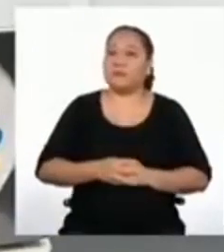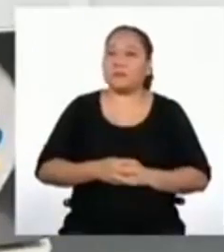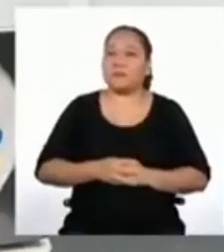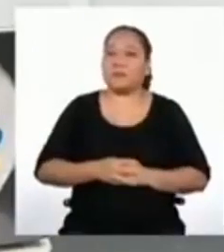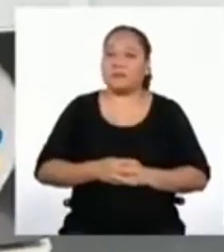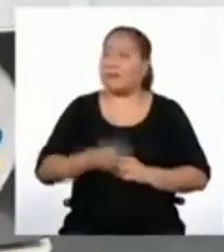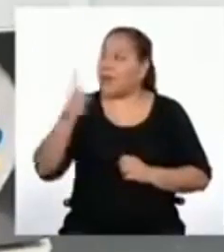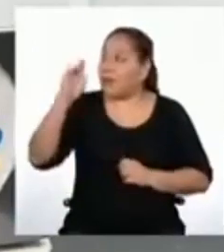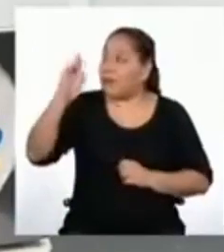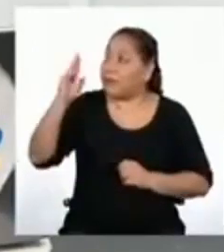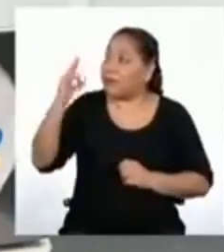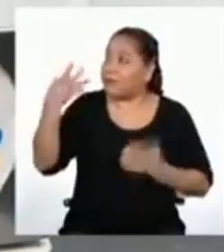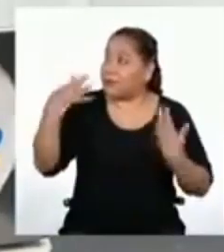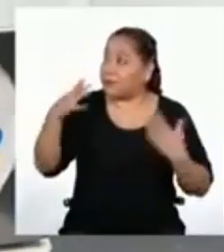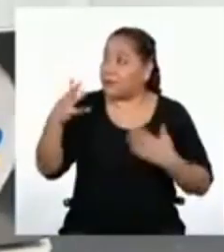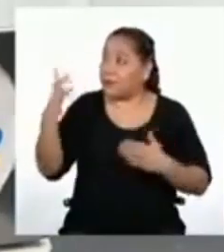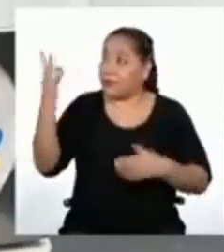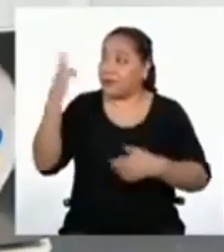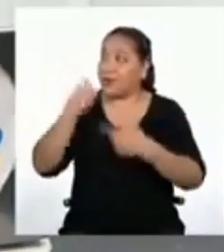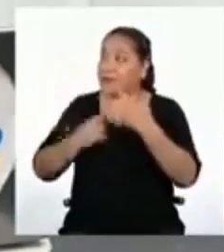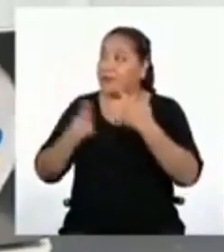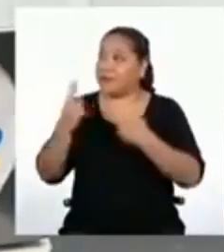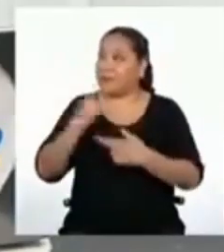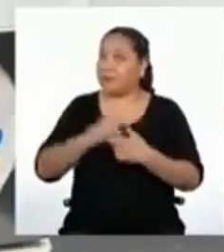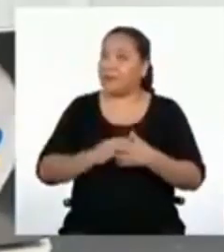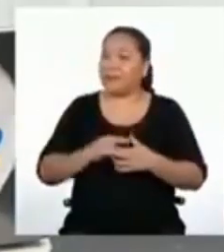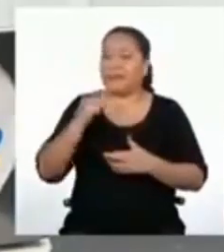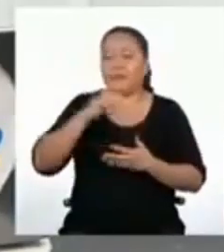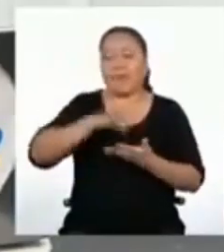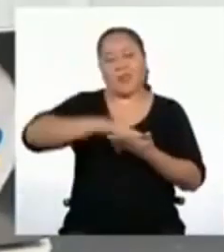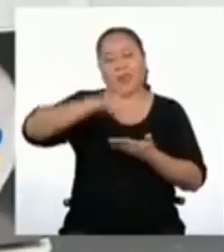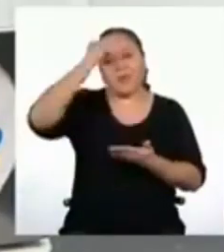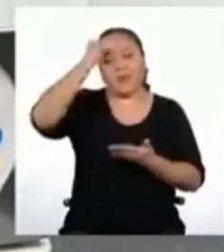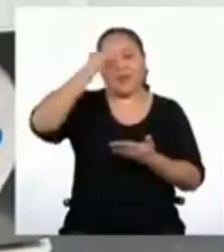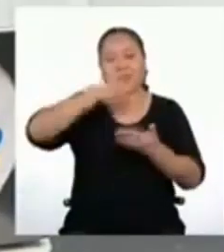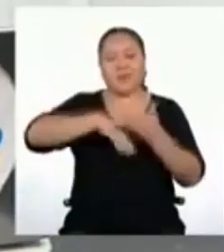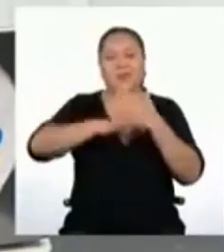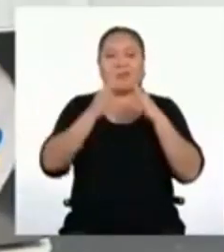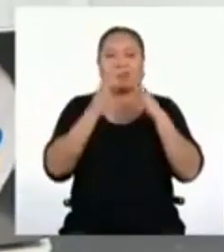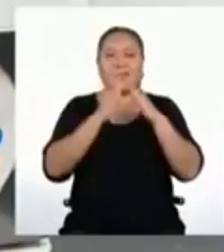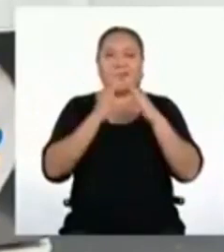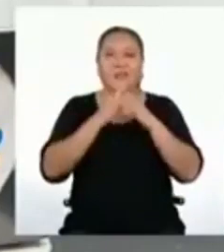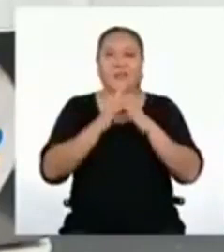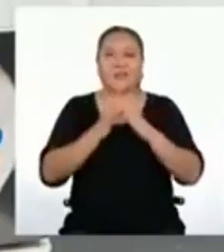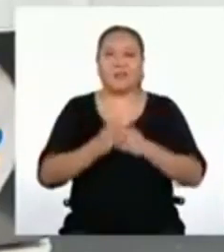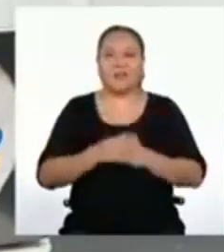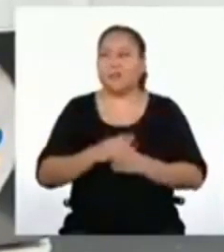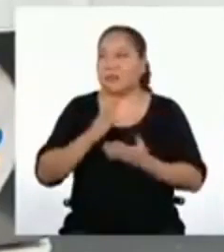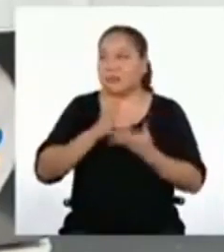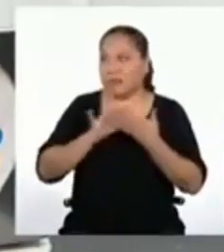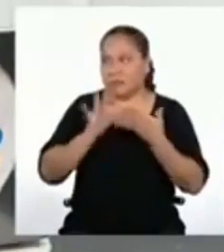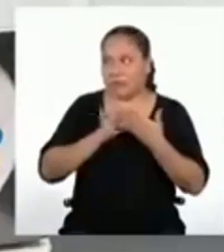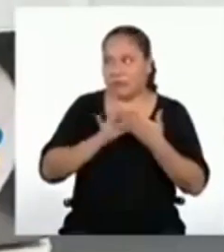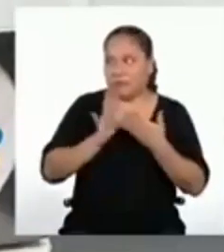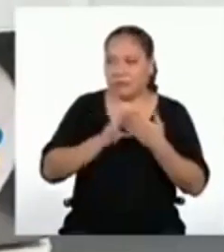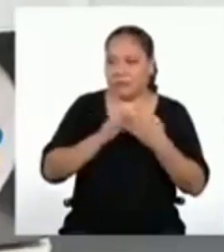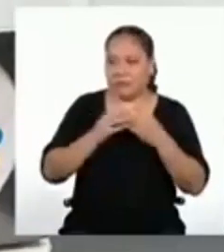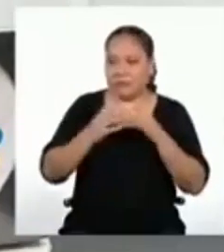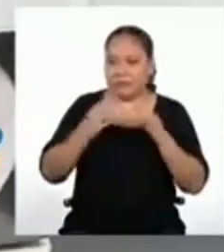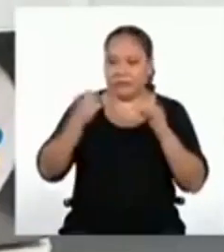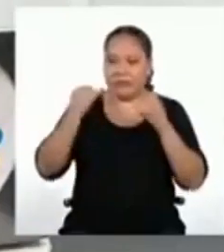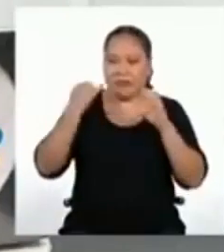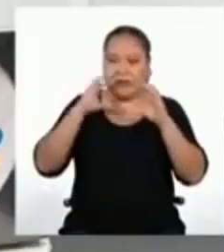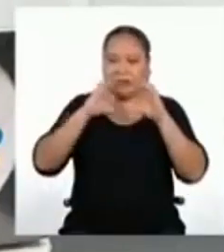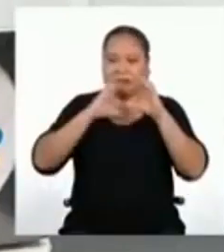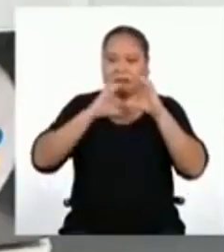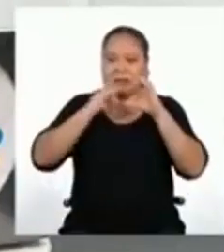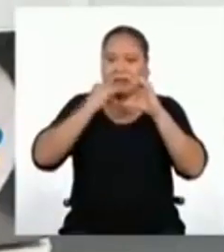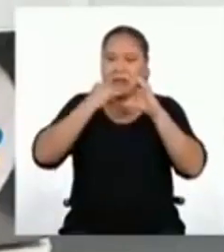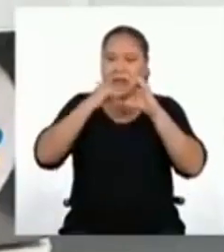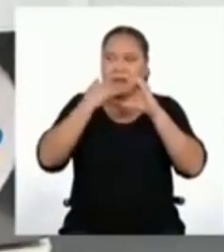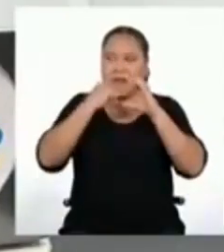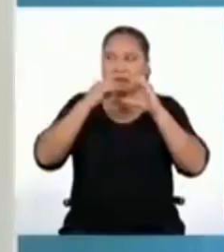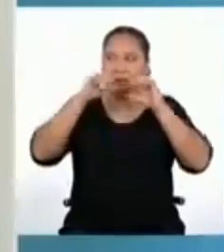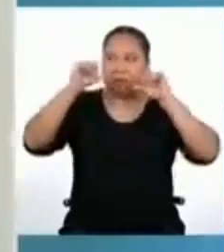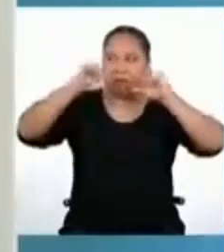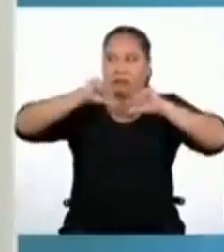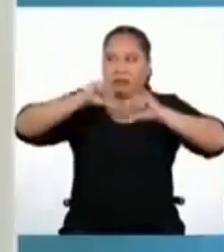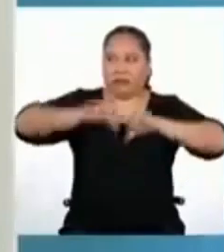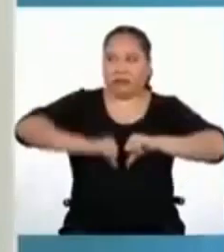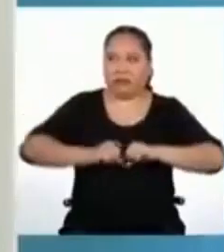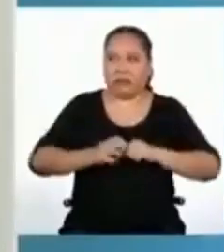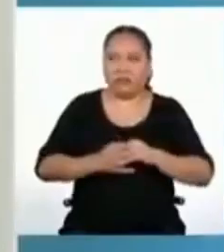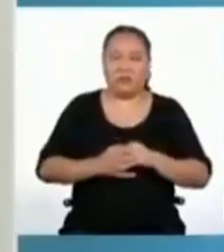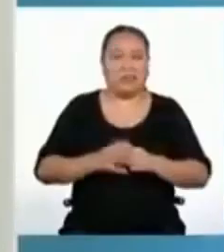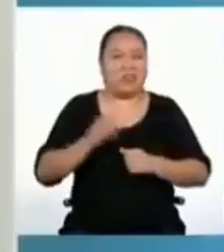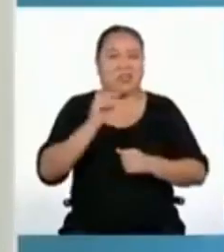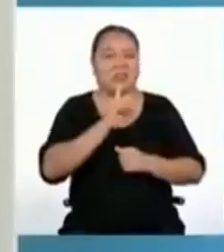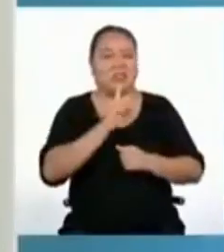Profesora, ya estamos de vuelta en Aprendo en Casa. Disculpe que me desconecté, que la conexión no estaba muy buena.